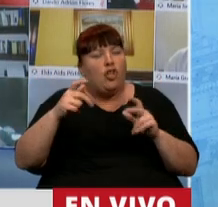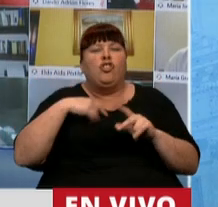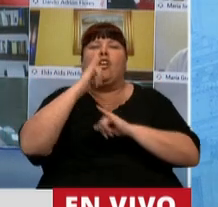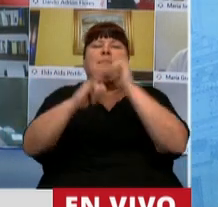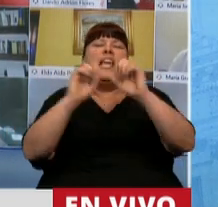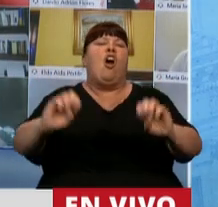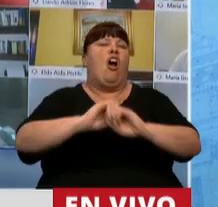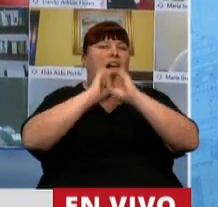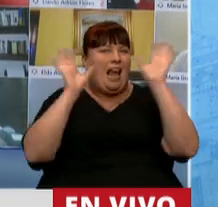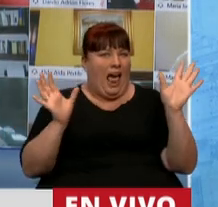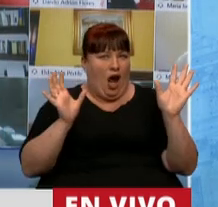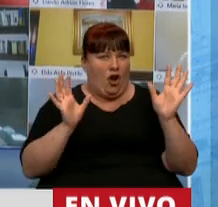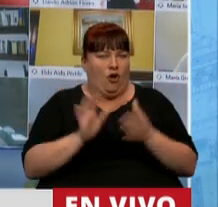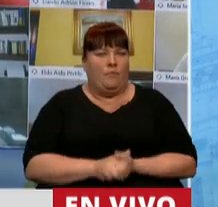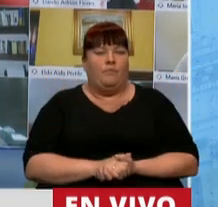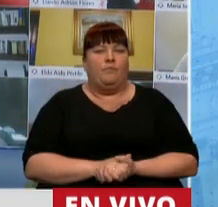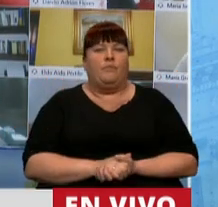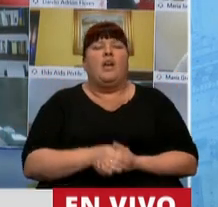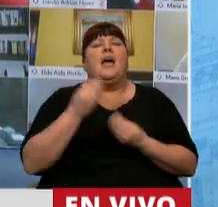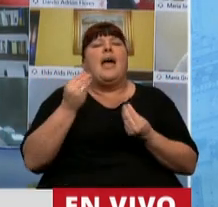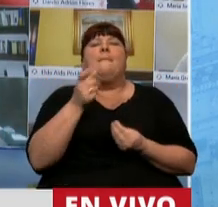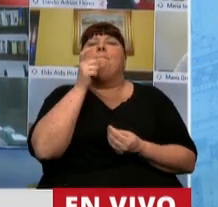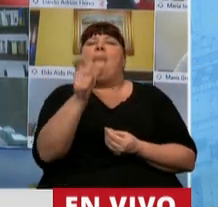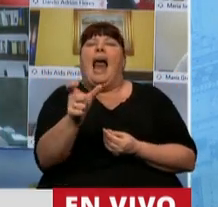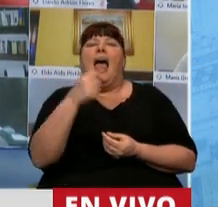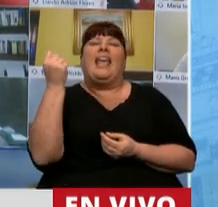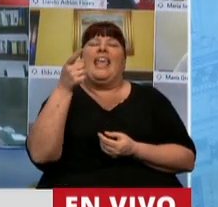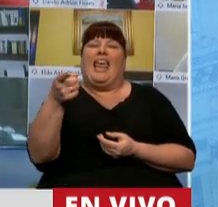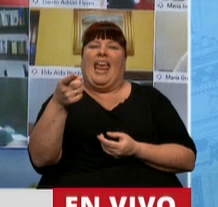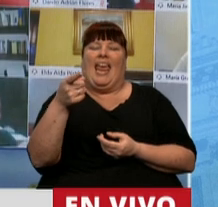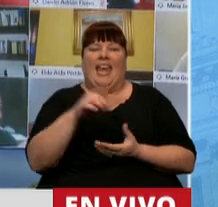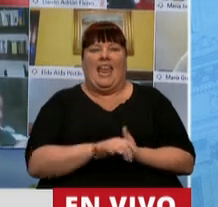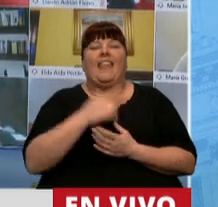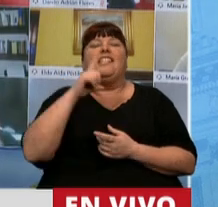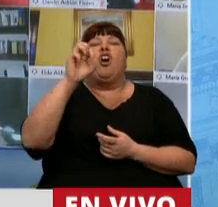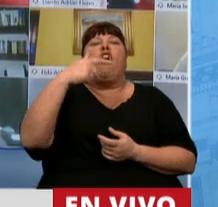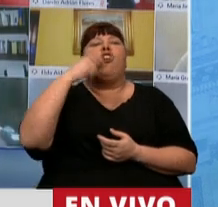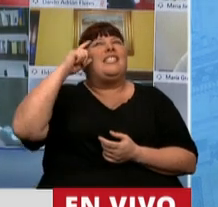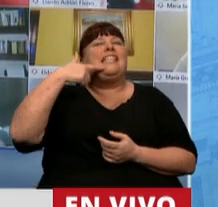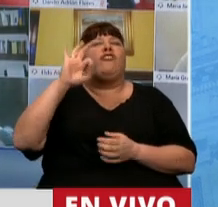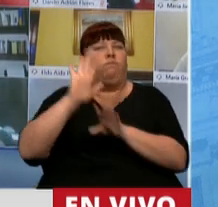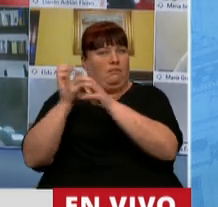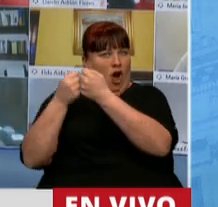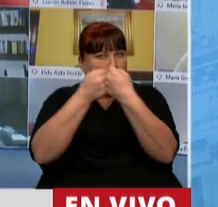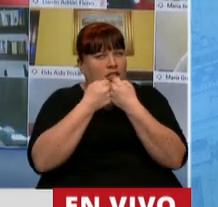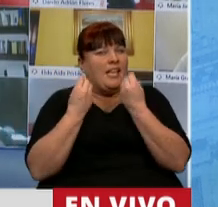absolutamente claro que el sentido de la palabra que pretende darle a consenso es